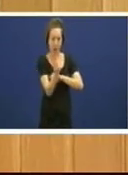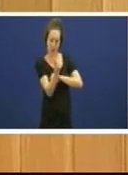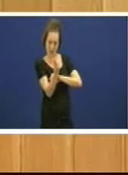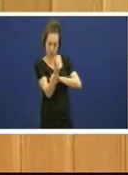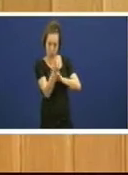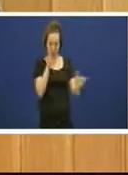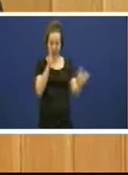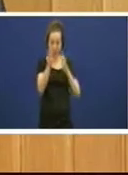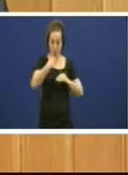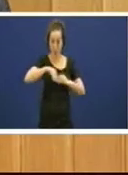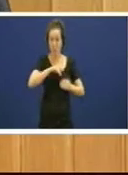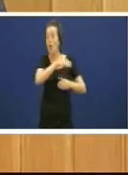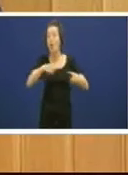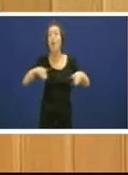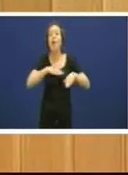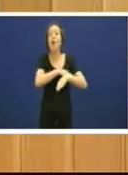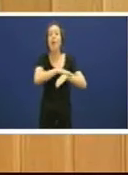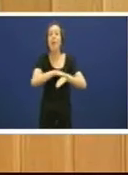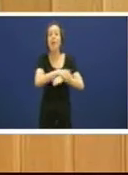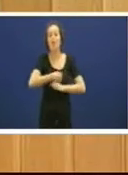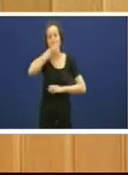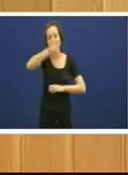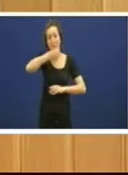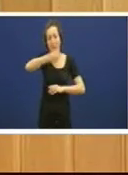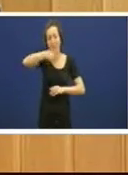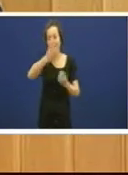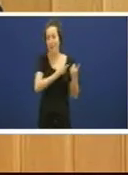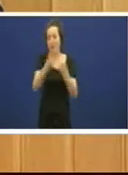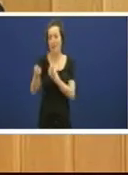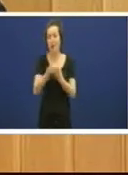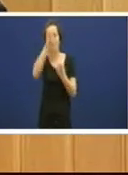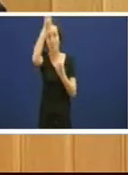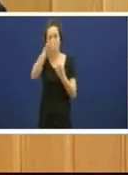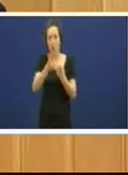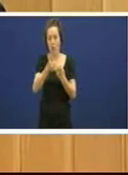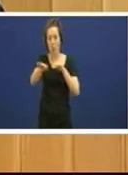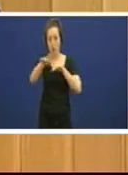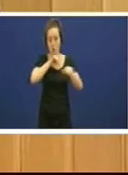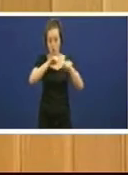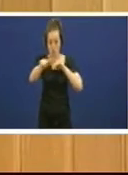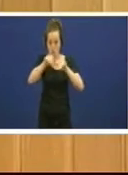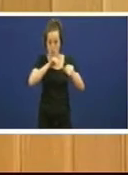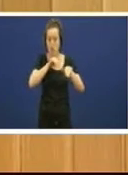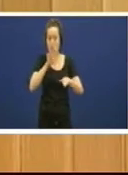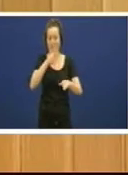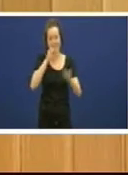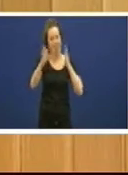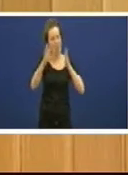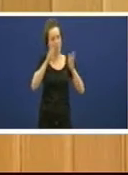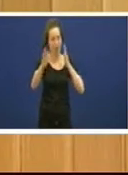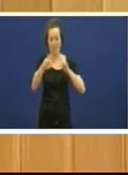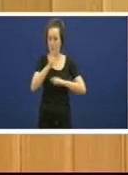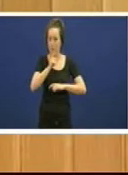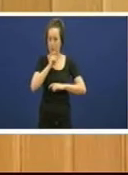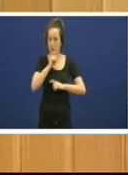socialista non sacou no mercado a lotería e outro a ENA porque era o peor momento para buscar